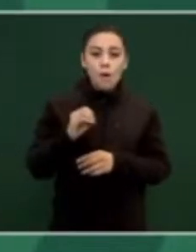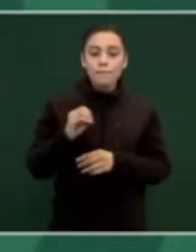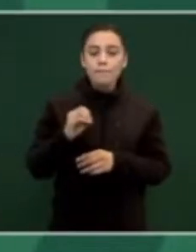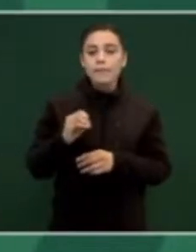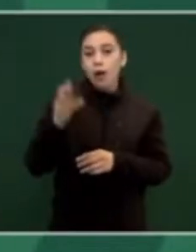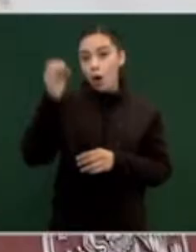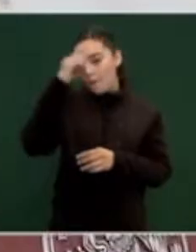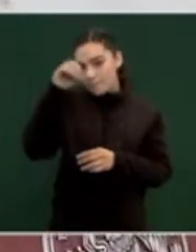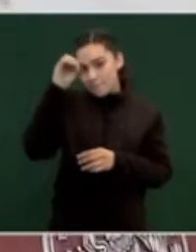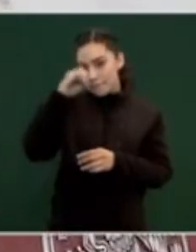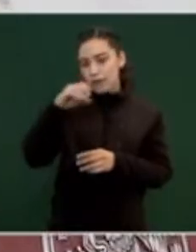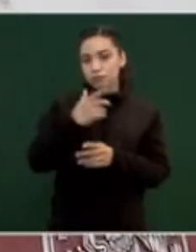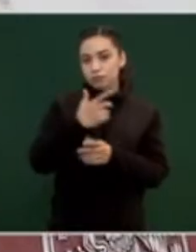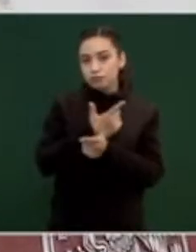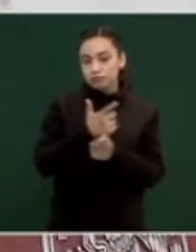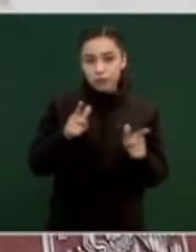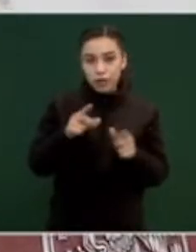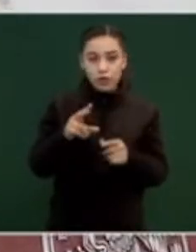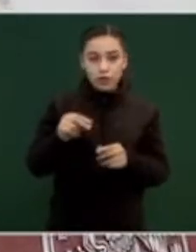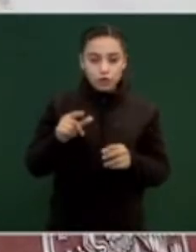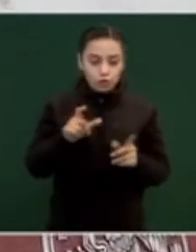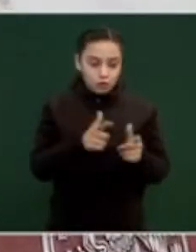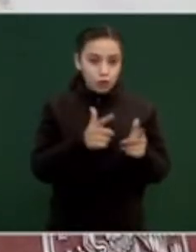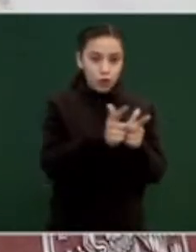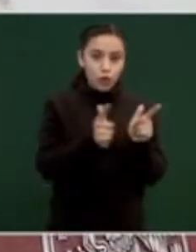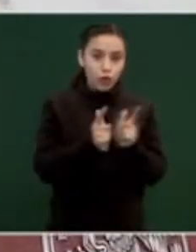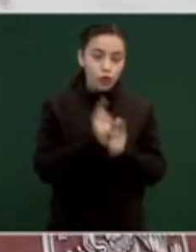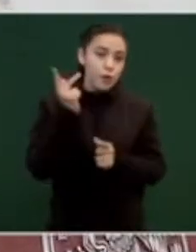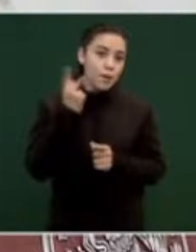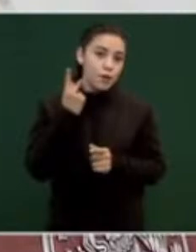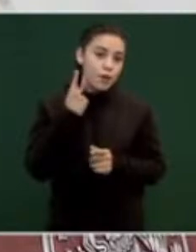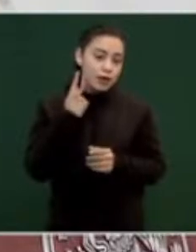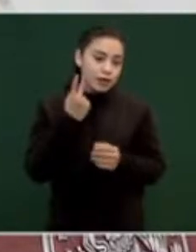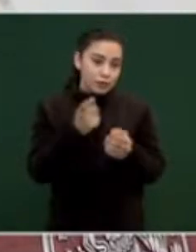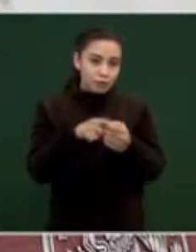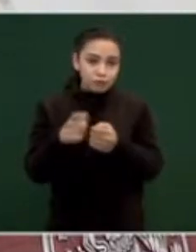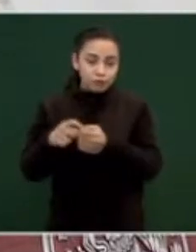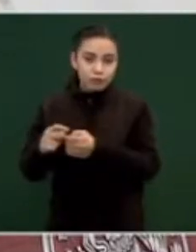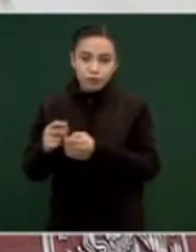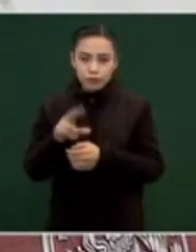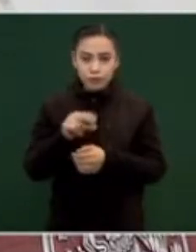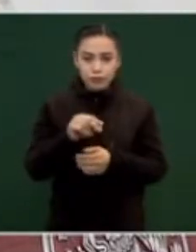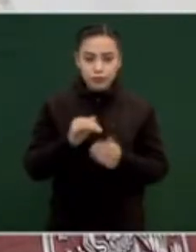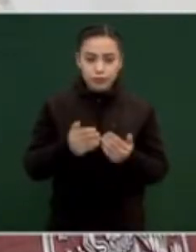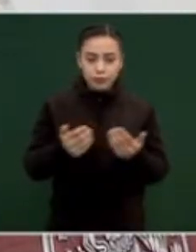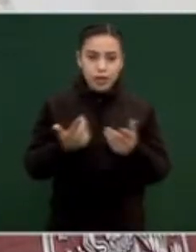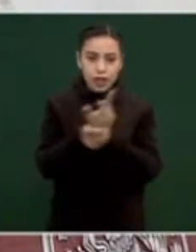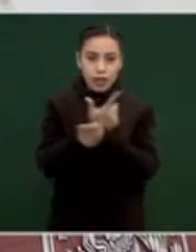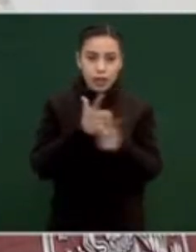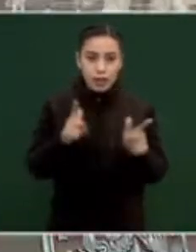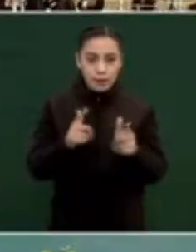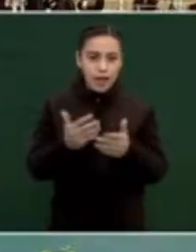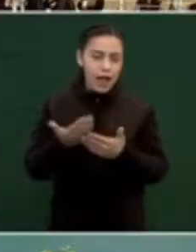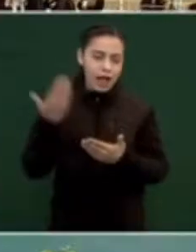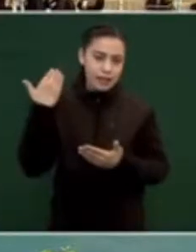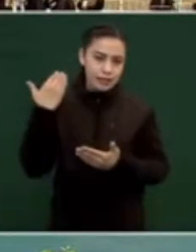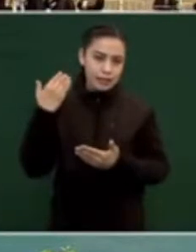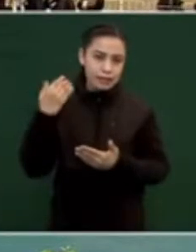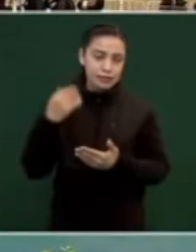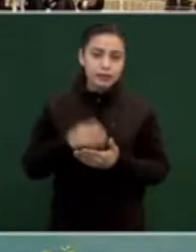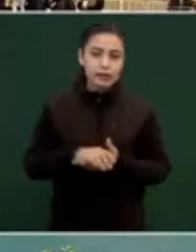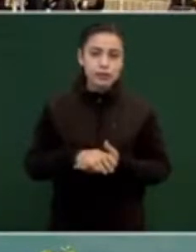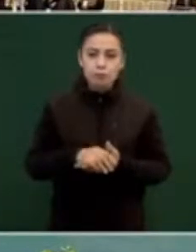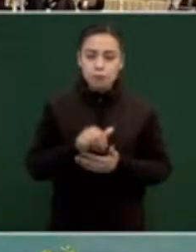independiente, no partidista, y así se la llevaban.